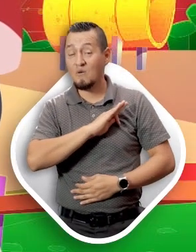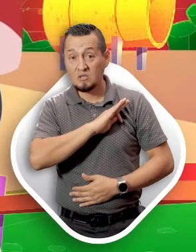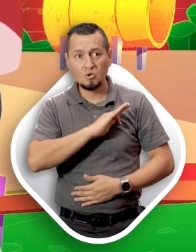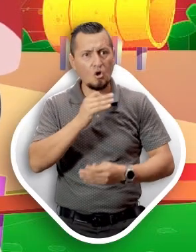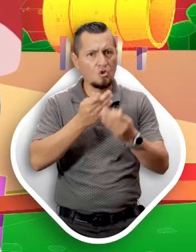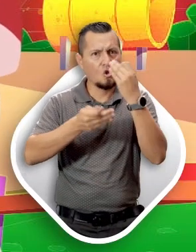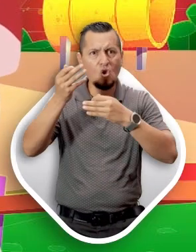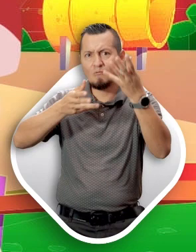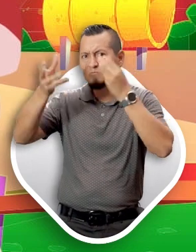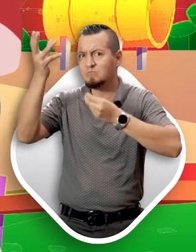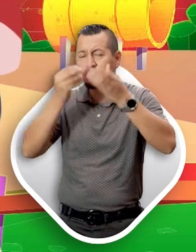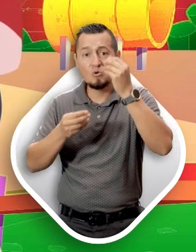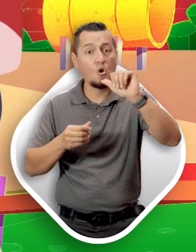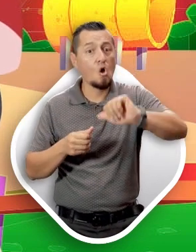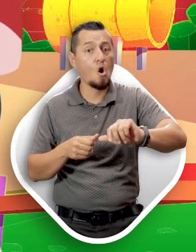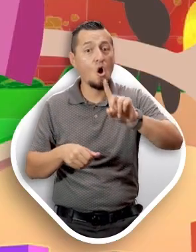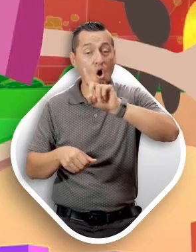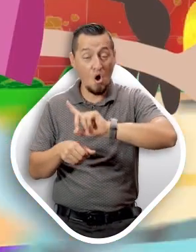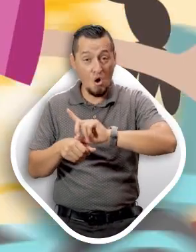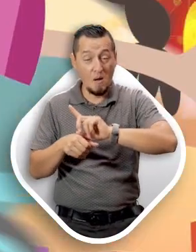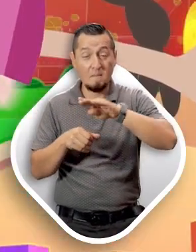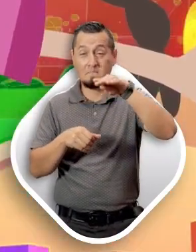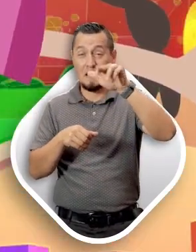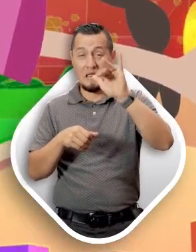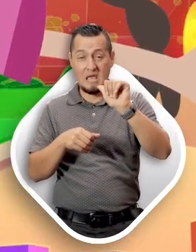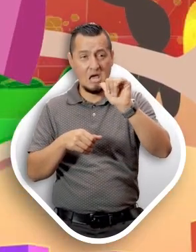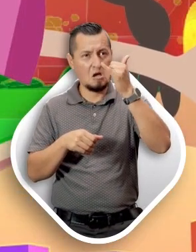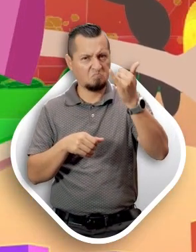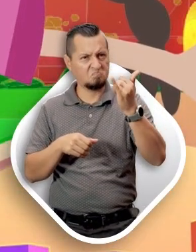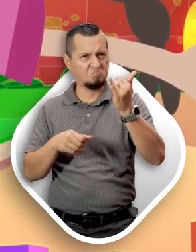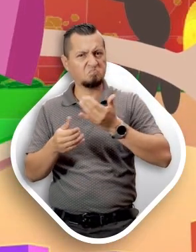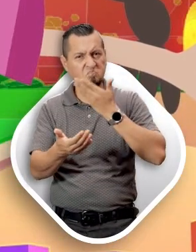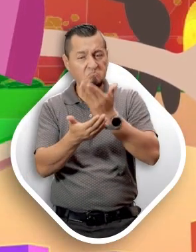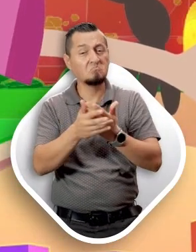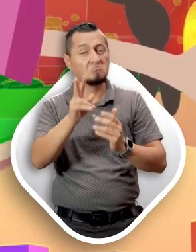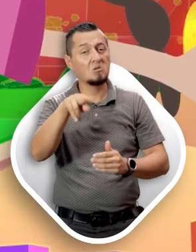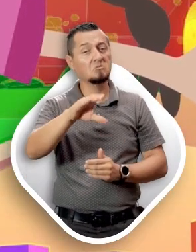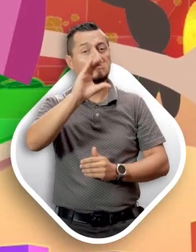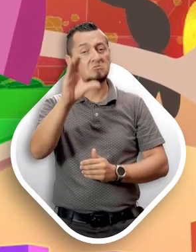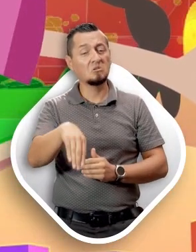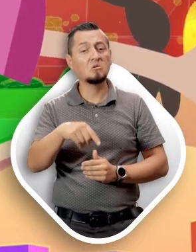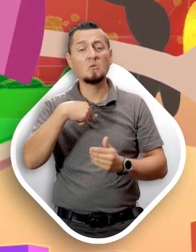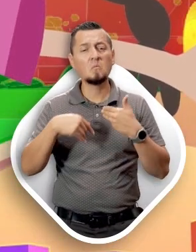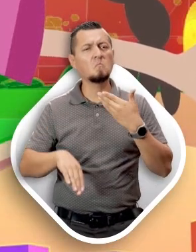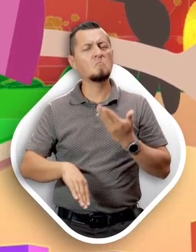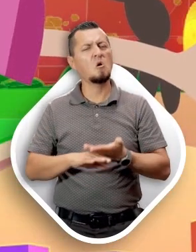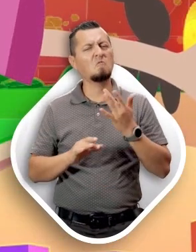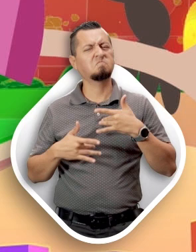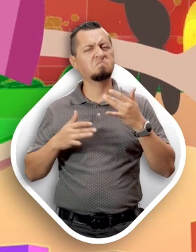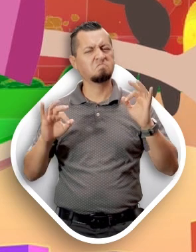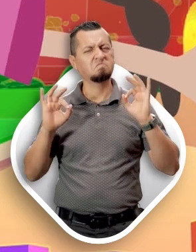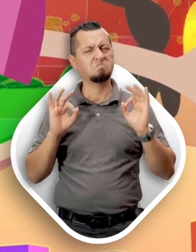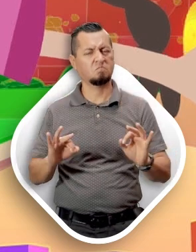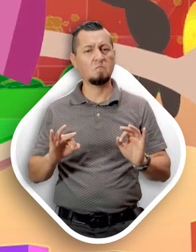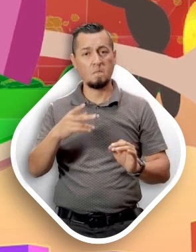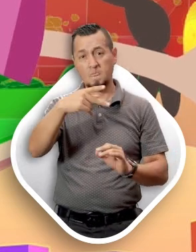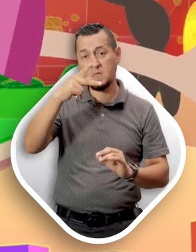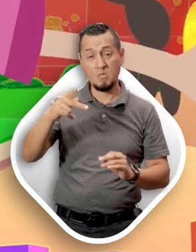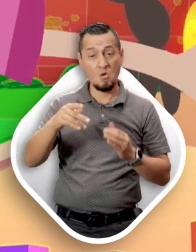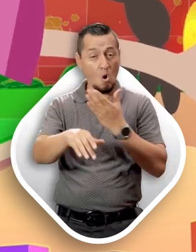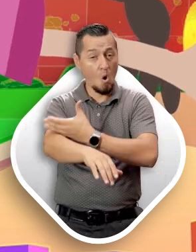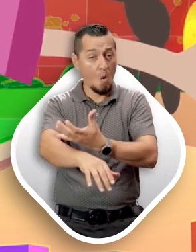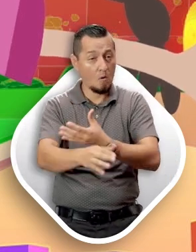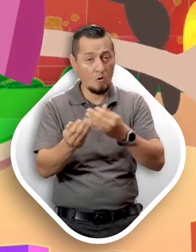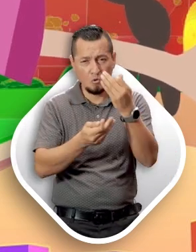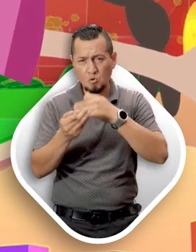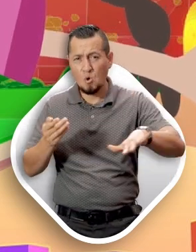con todo lo que aprendimos el día de hoy. María agregó, sí es cierto. Me siento muy satisfecha porque vi a todos nuestros